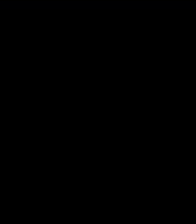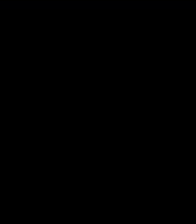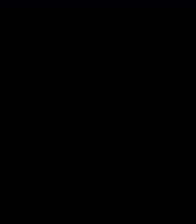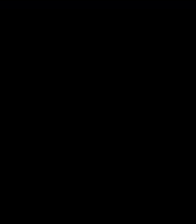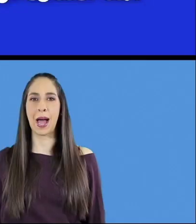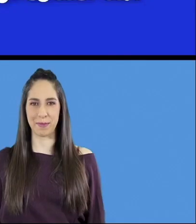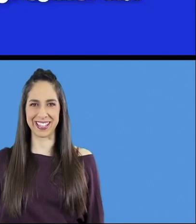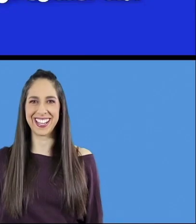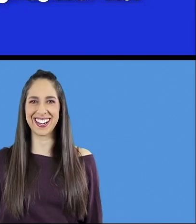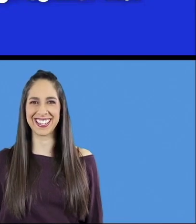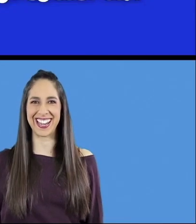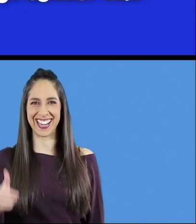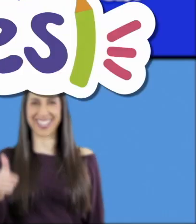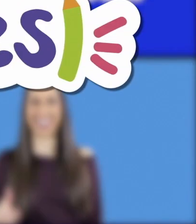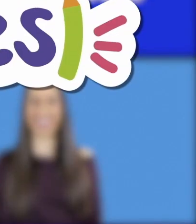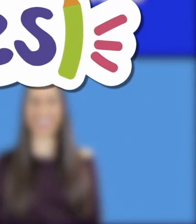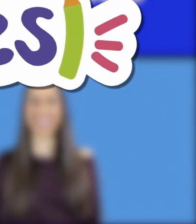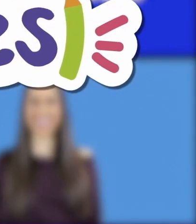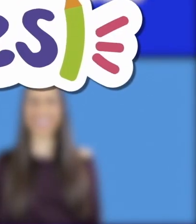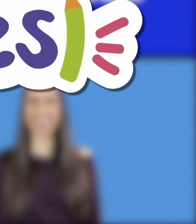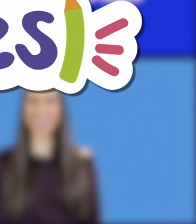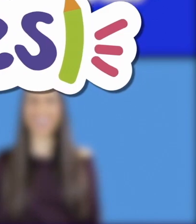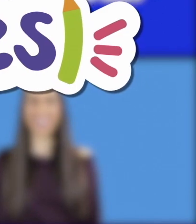¡Vamos juntos a aprender la tele!